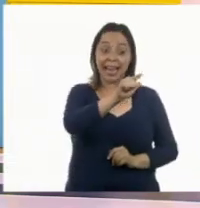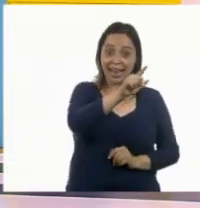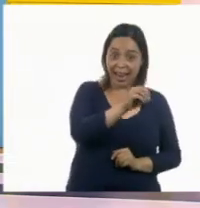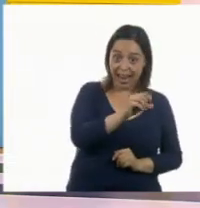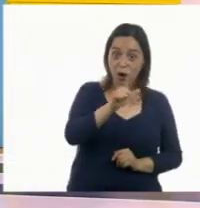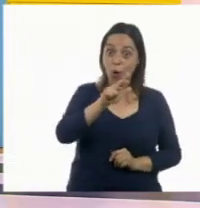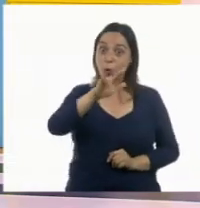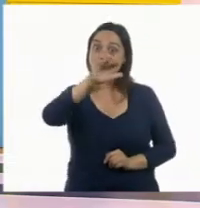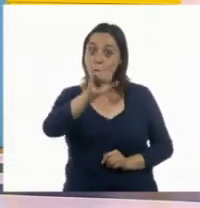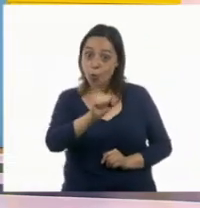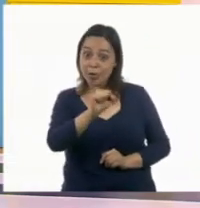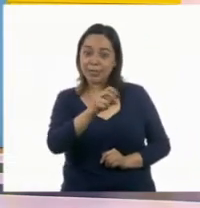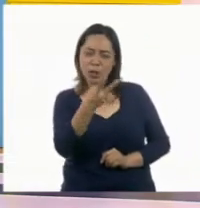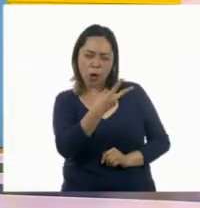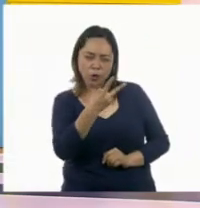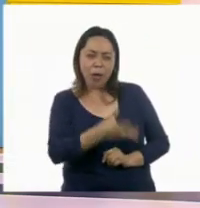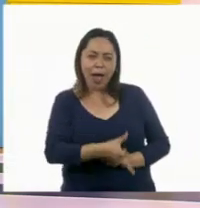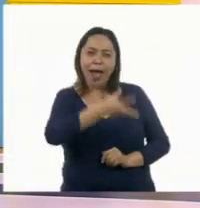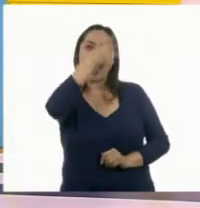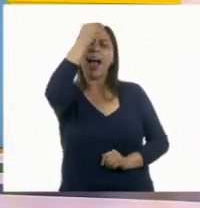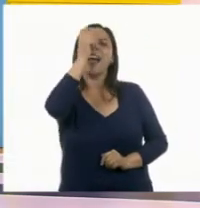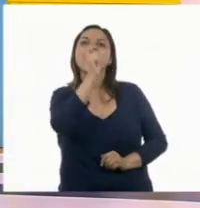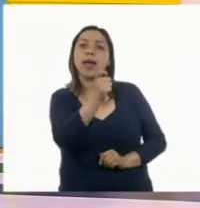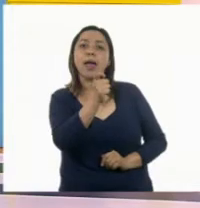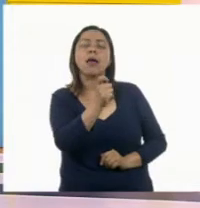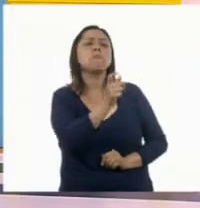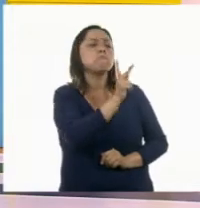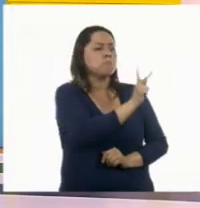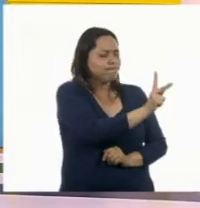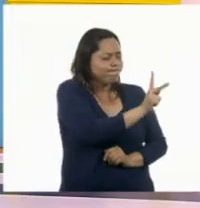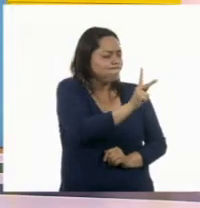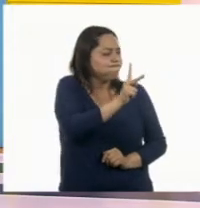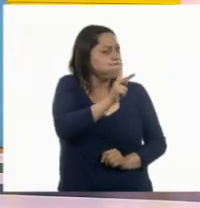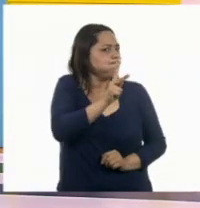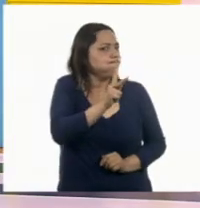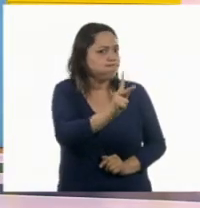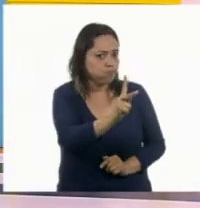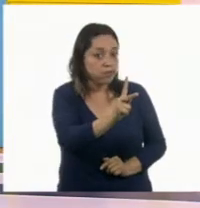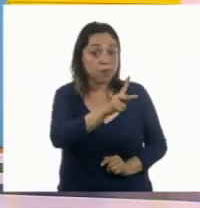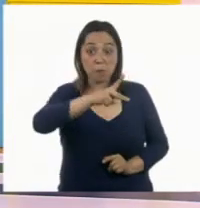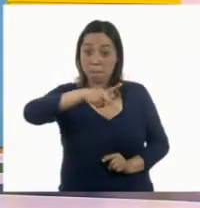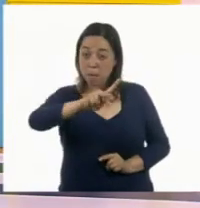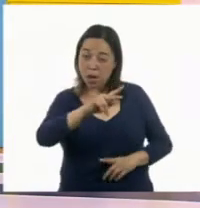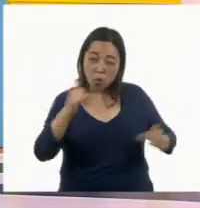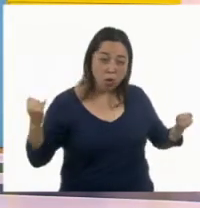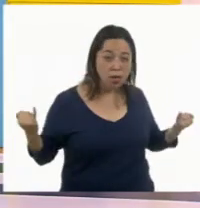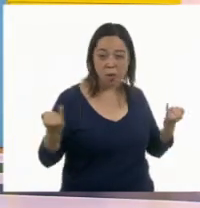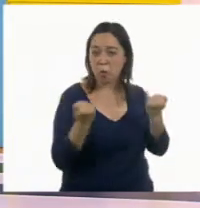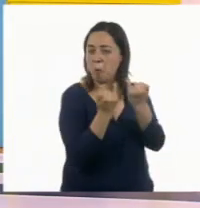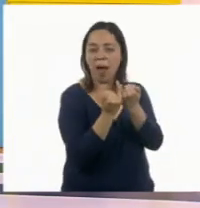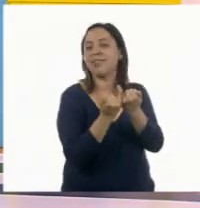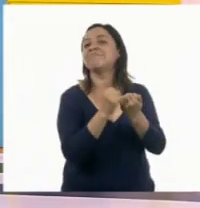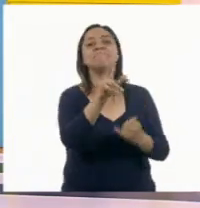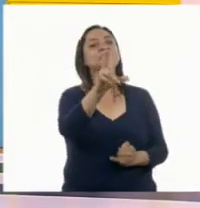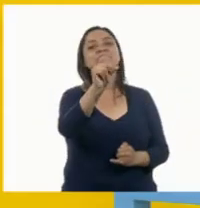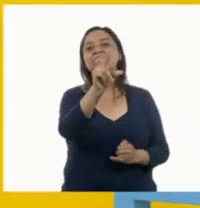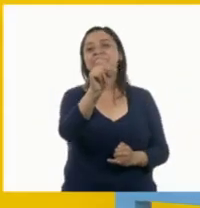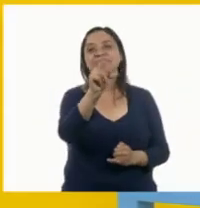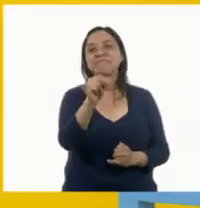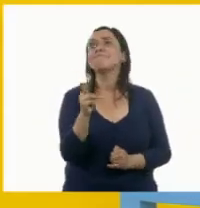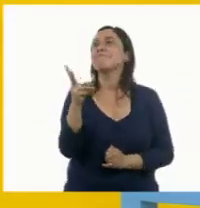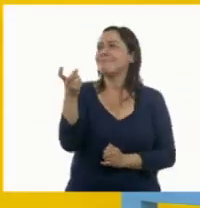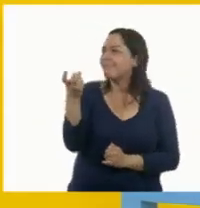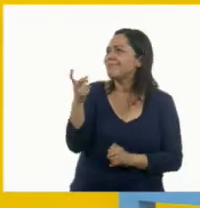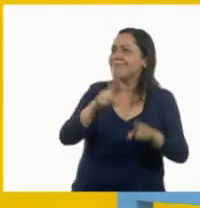Ellos fueron diferentes. Aunque se parecían, no eran absolutamente nada iguales. No, nada.